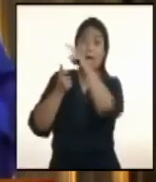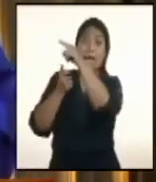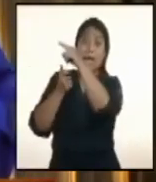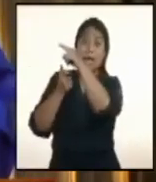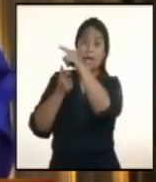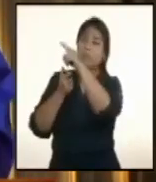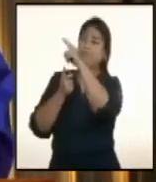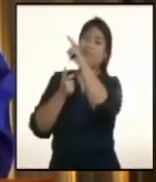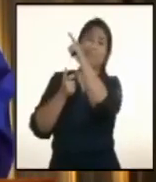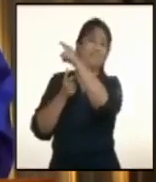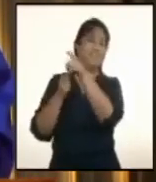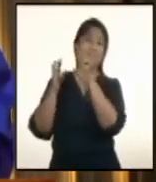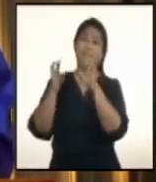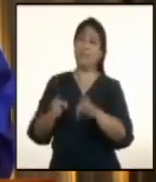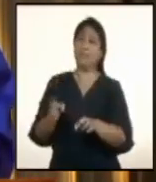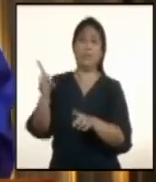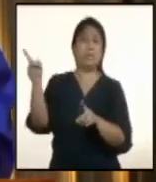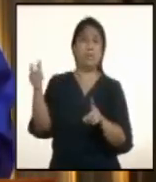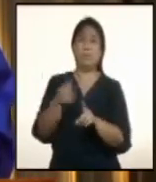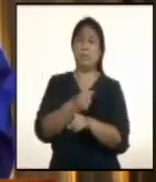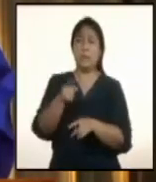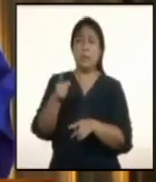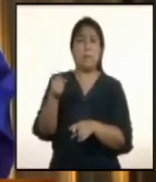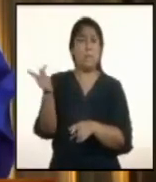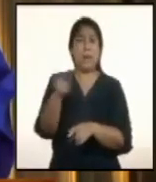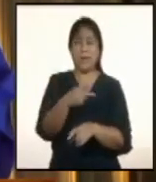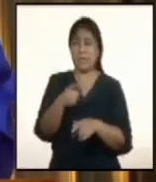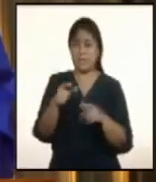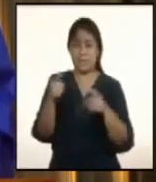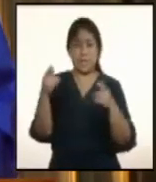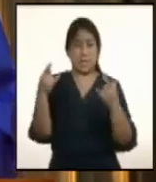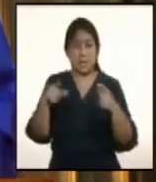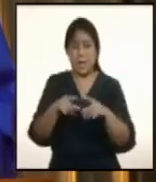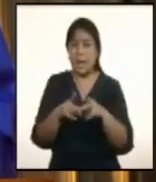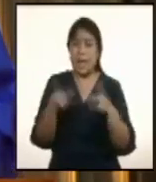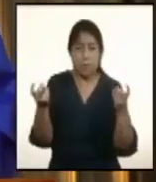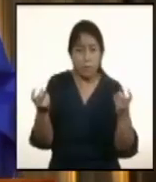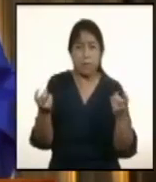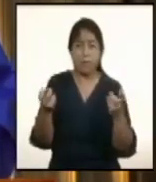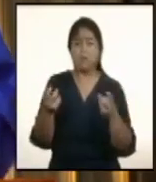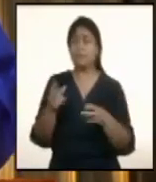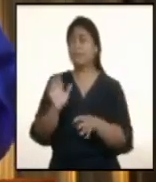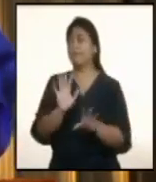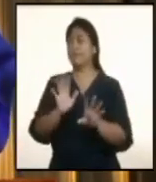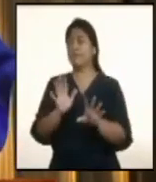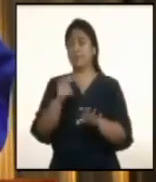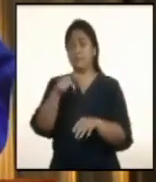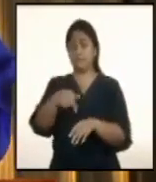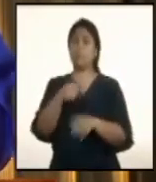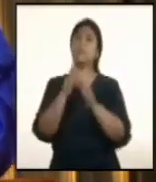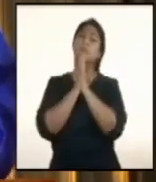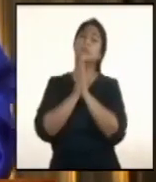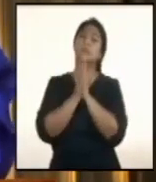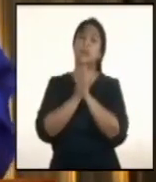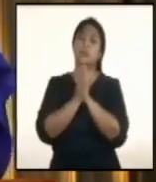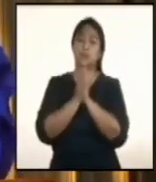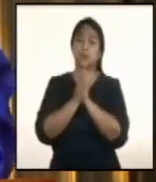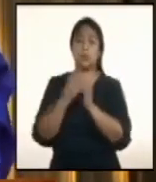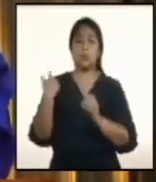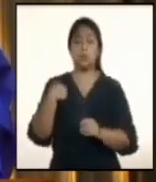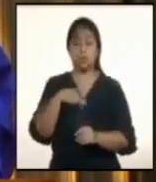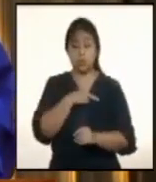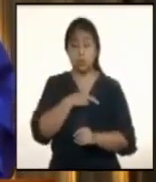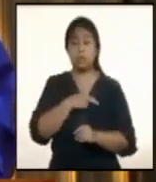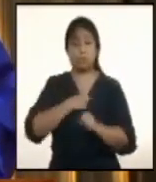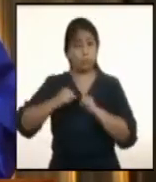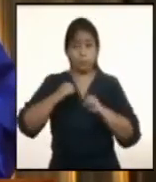tratando como delincuentes. Yo les quiero pedir un gran favor. Nosotros estamos haciendo todo lo que está en nuestras manos